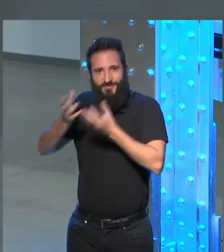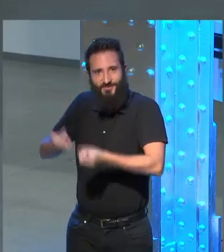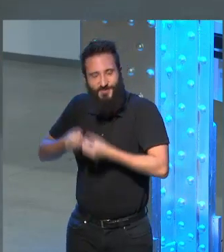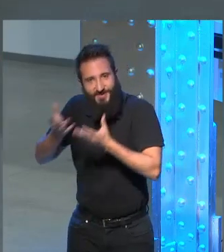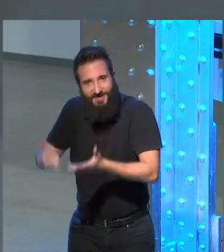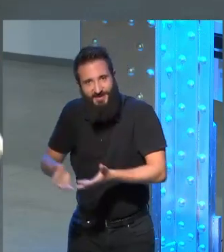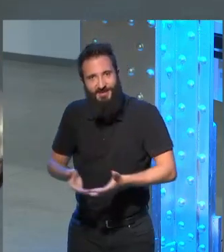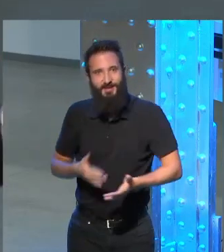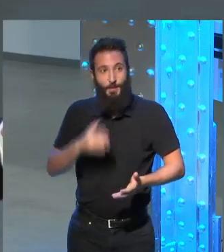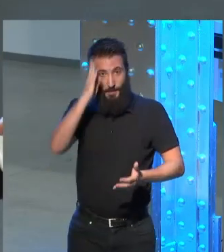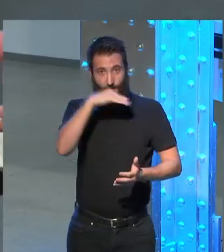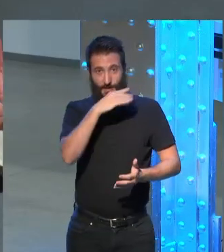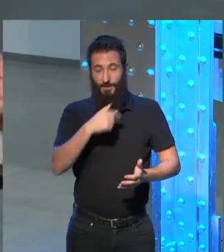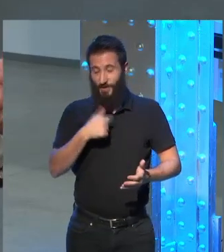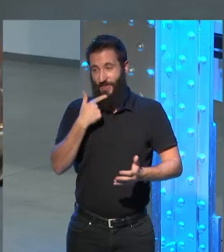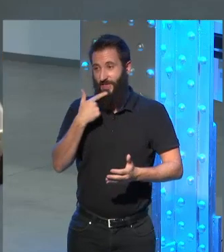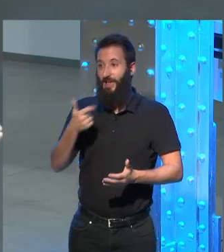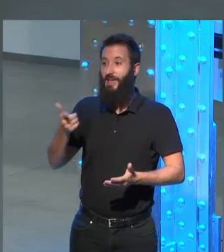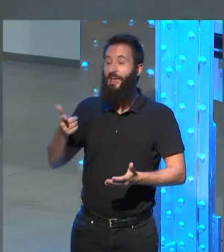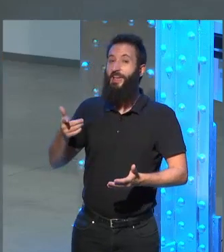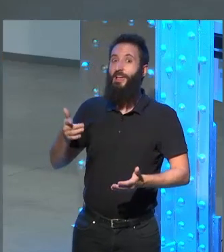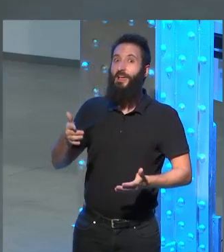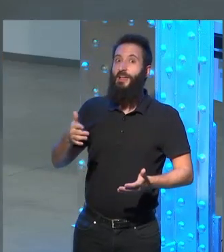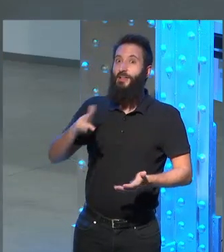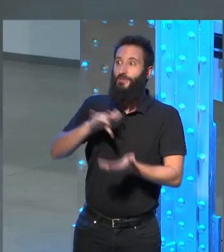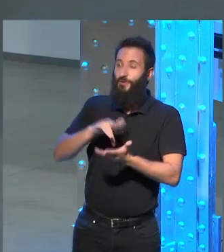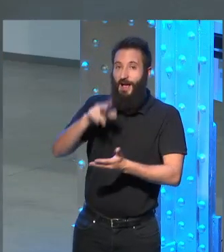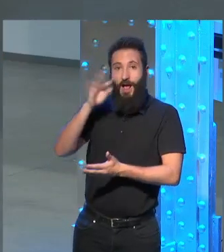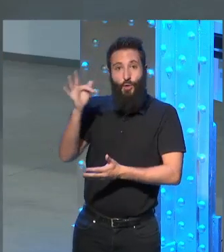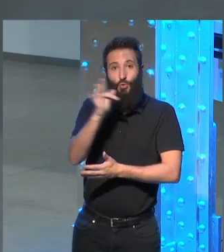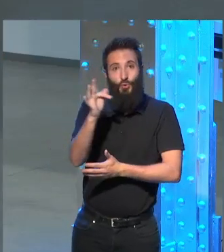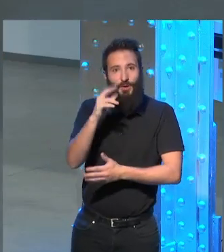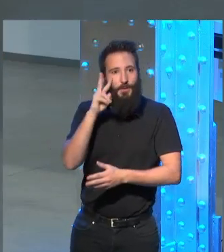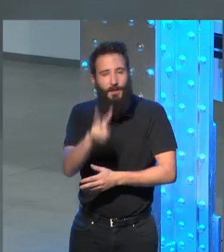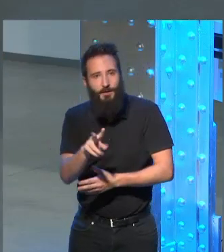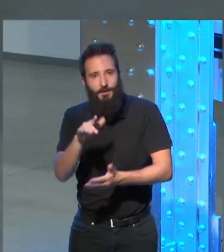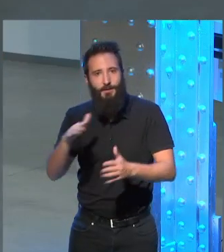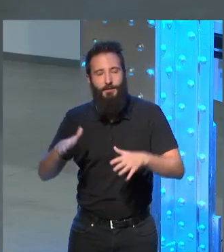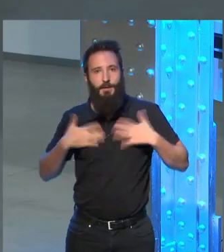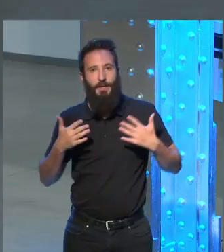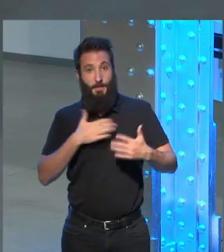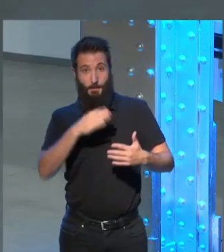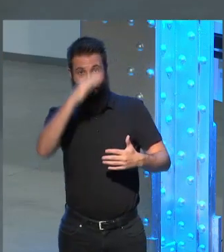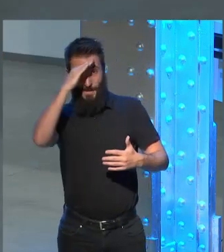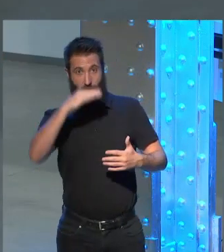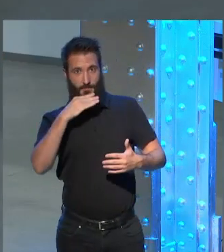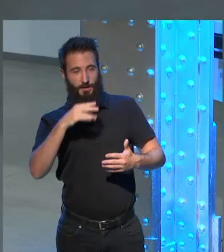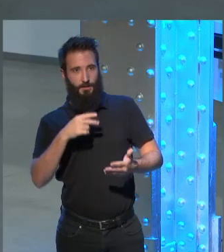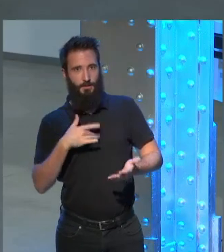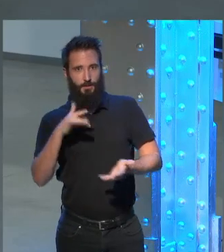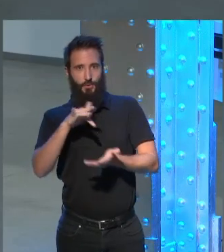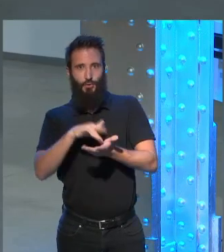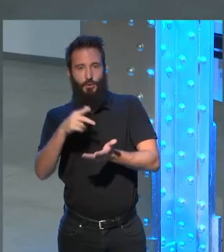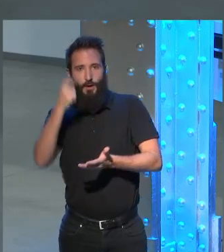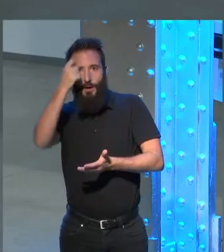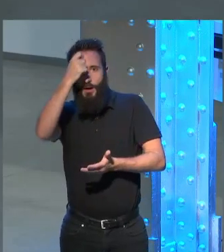me dijo yo conté que había visto a Trujillo y vi que de pronto mi padre se ponía